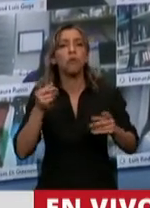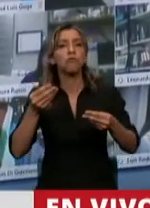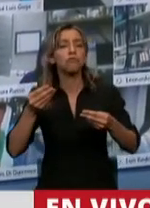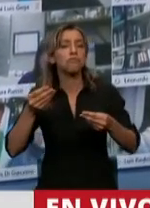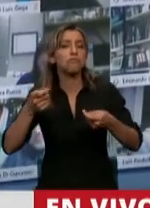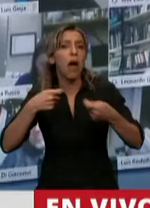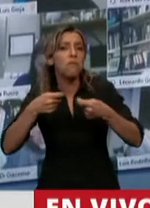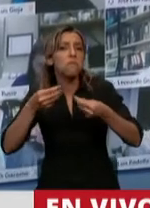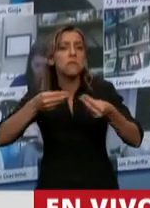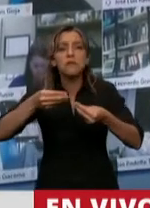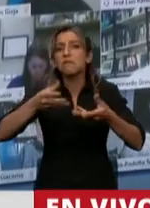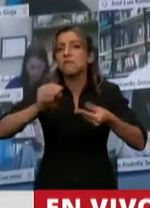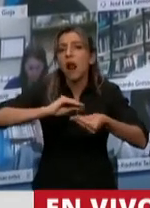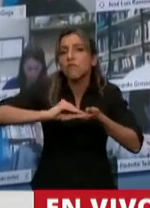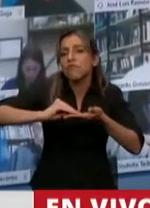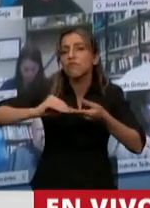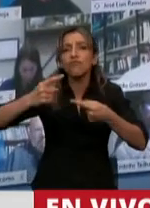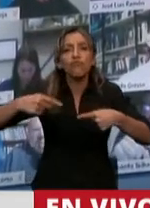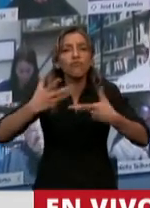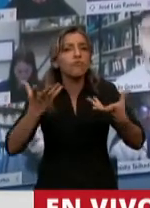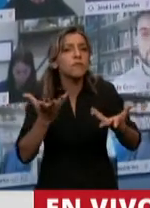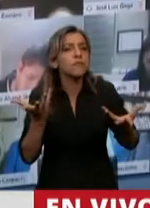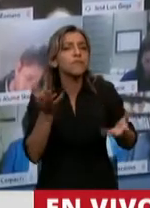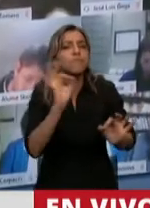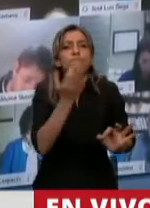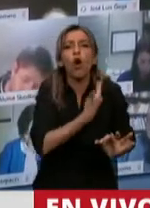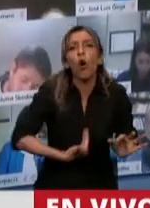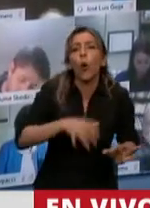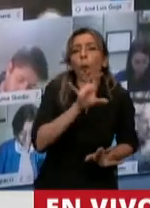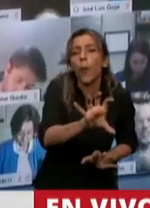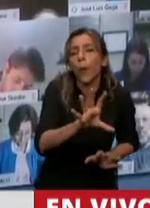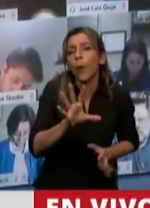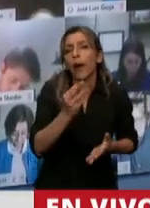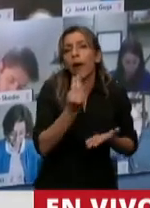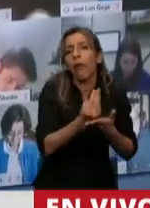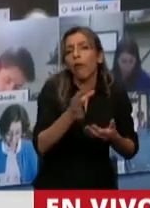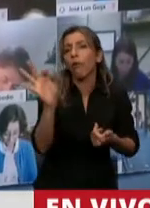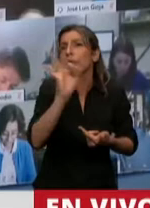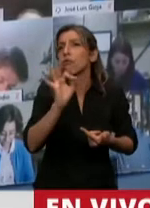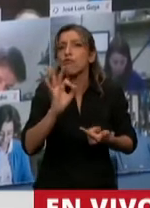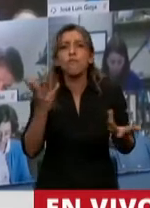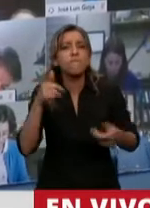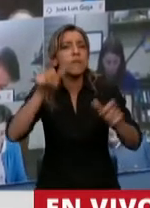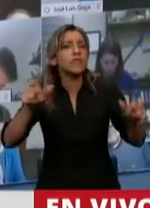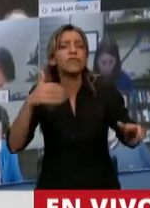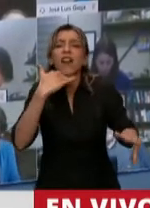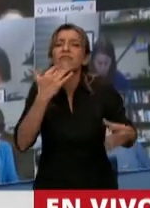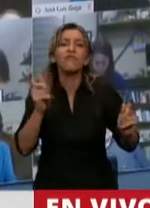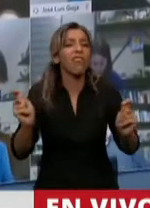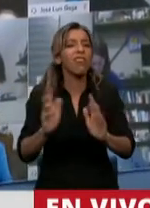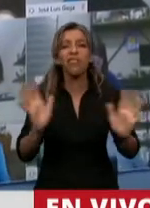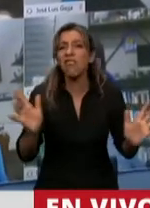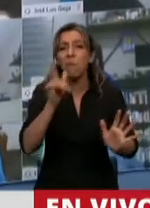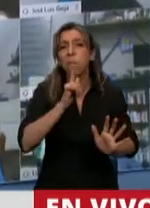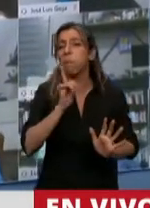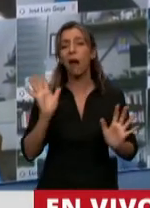Aires o algunas provincias, gobernadores e intendentes, pareciera ser que se han dejado llevar por esa presión que ejercen